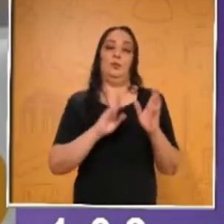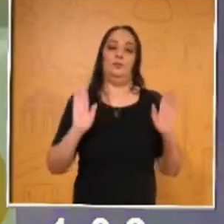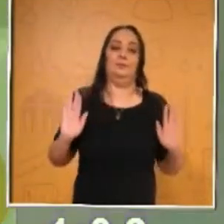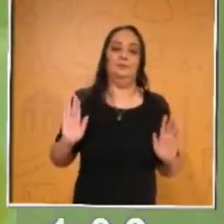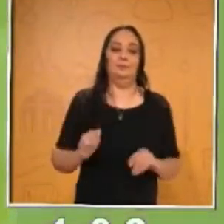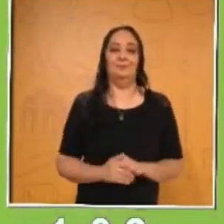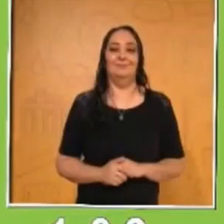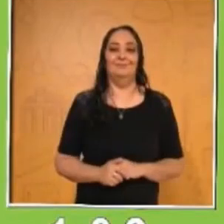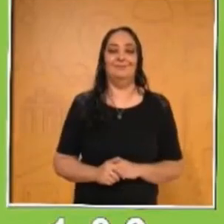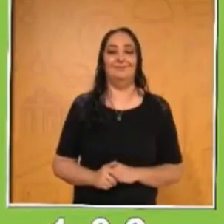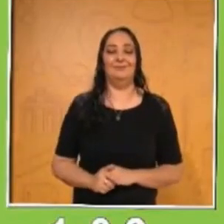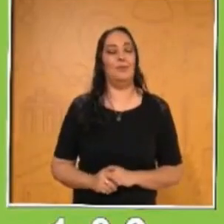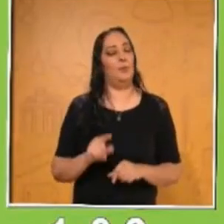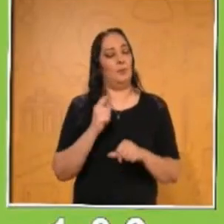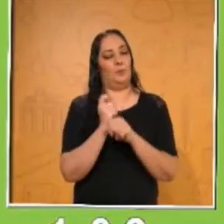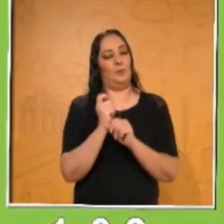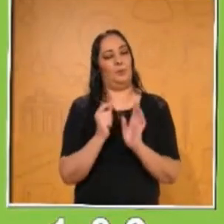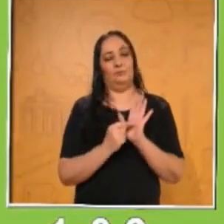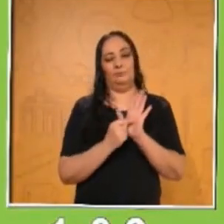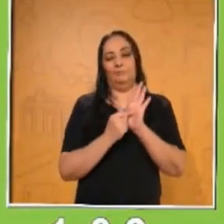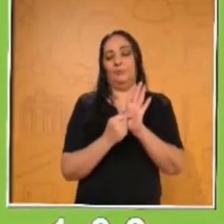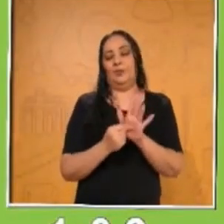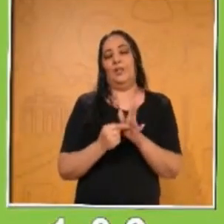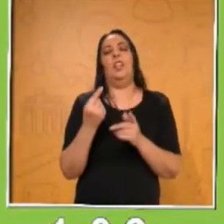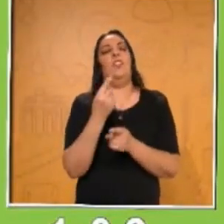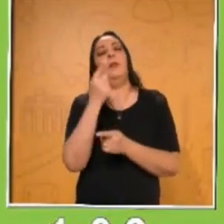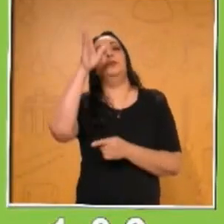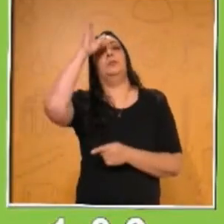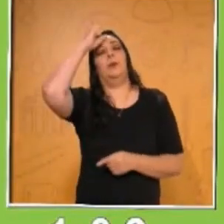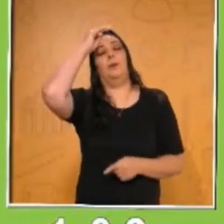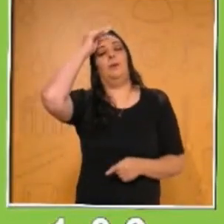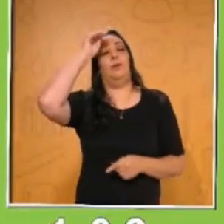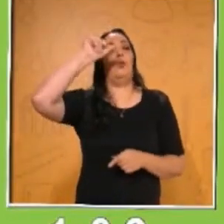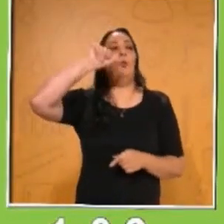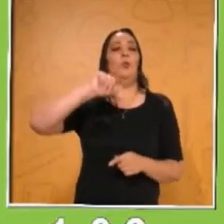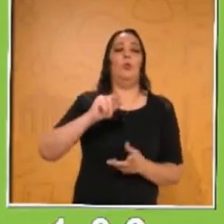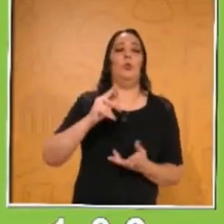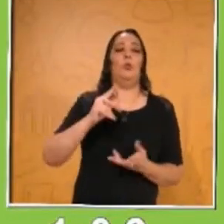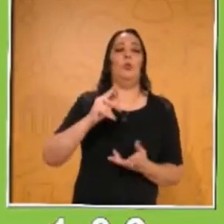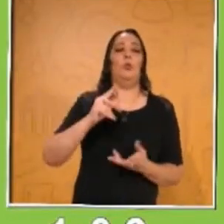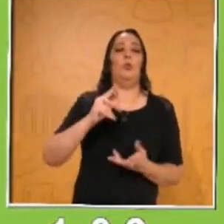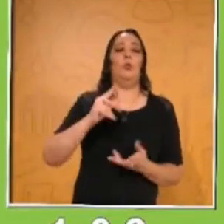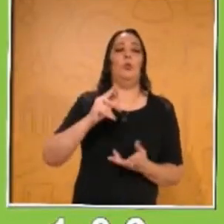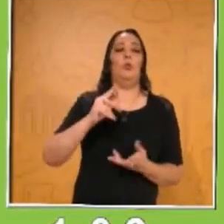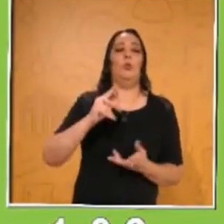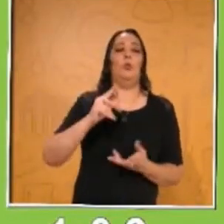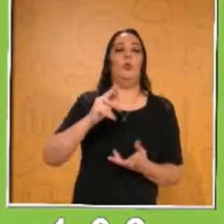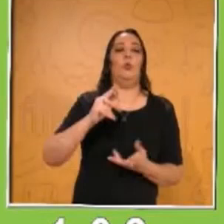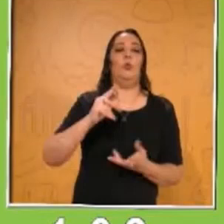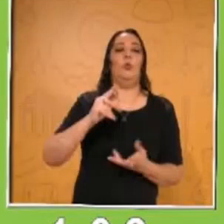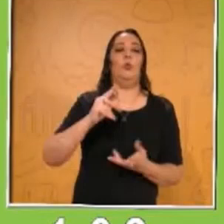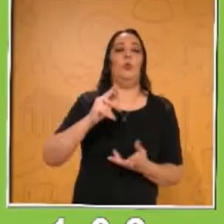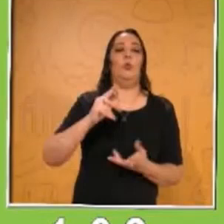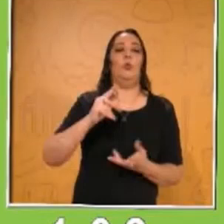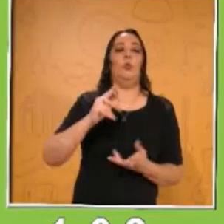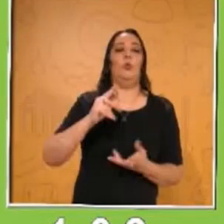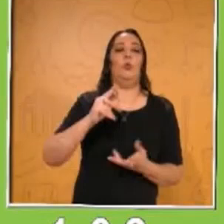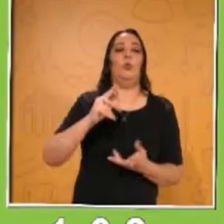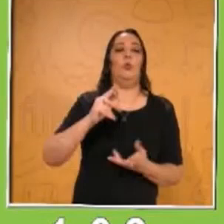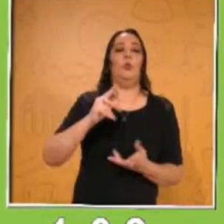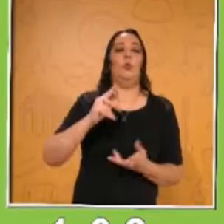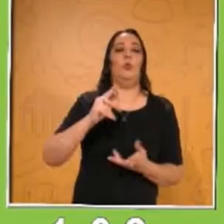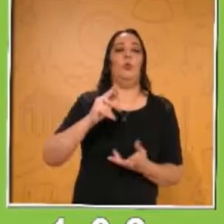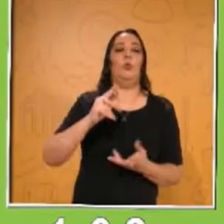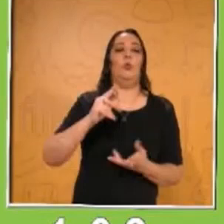Muy bien. Y primero vamos a presentarles los aprendizajes esperados. No se distinguen mucho en la pantalla, pero se los voy a leer. El aprendizaje